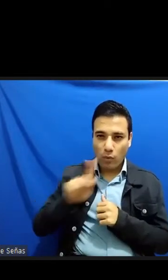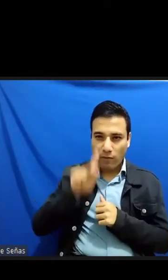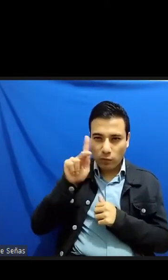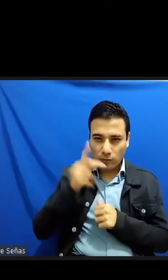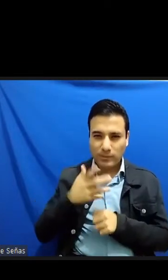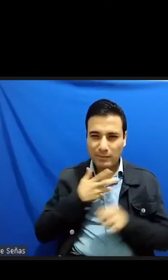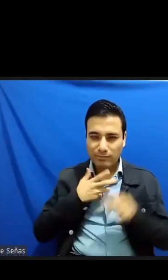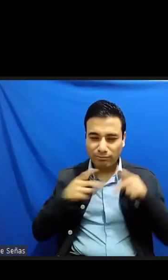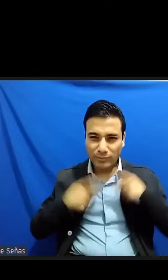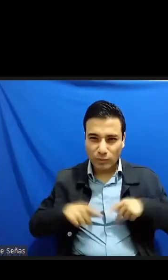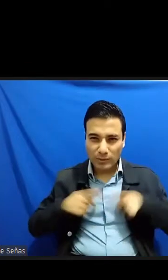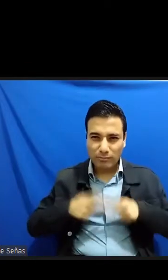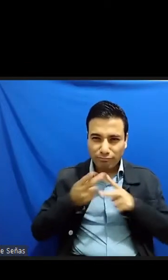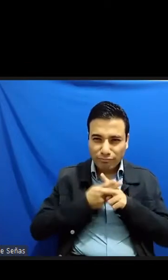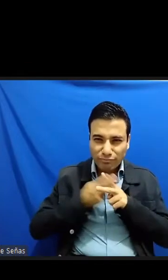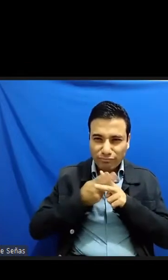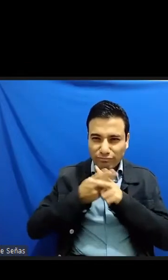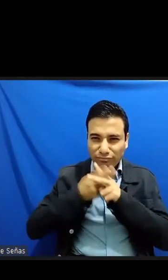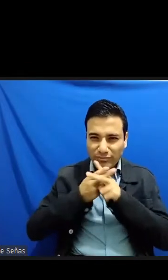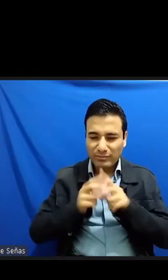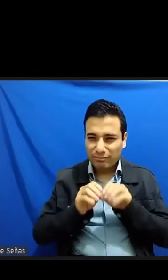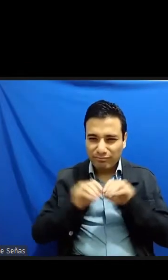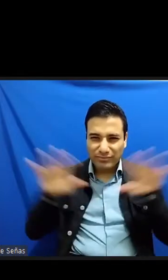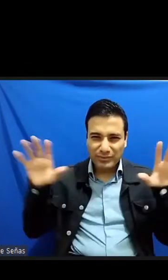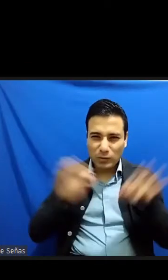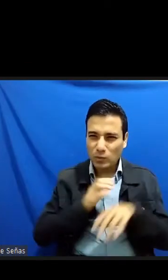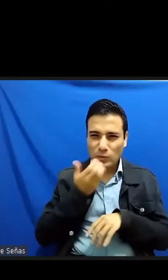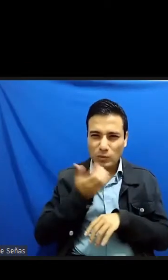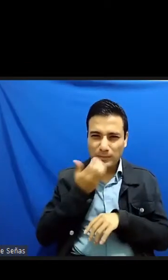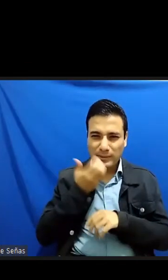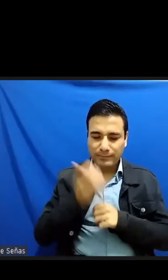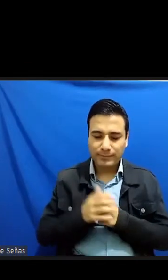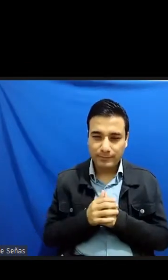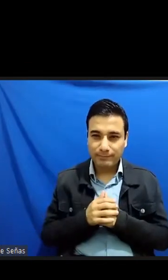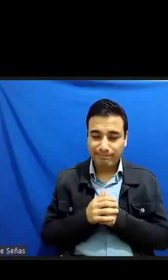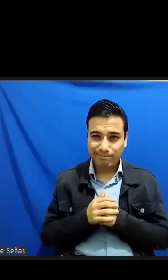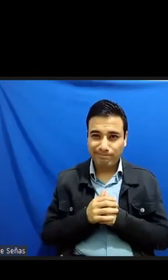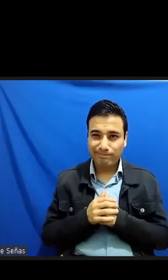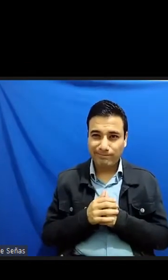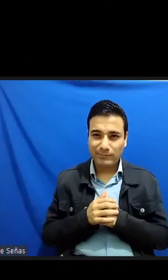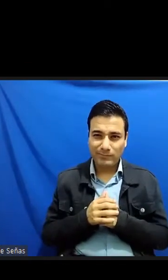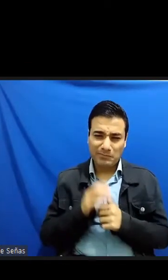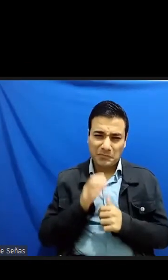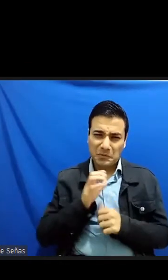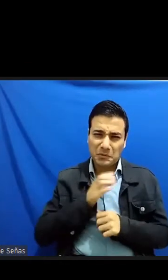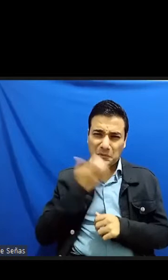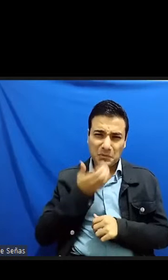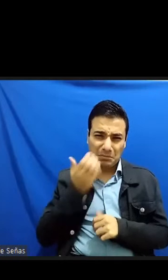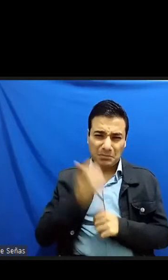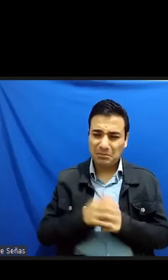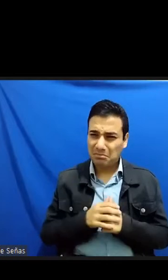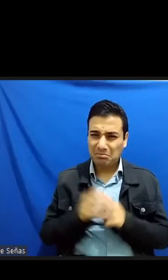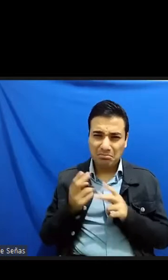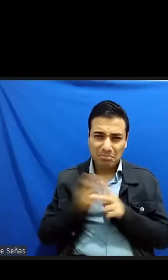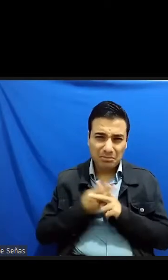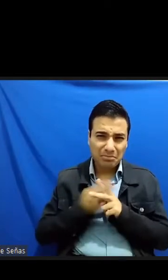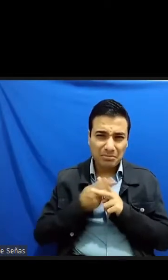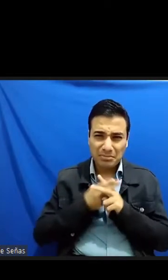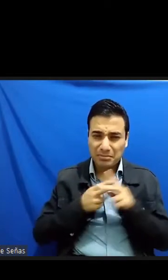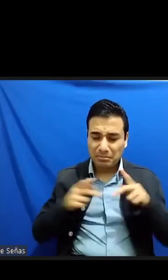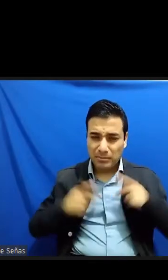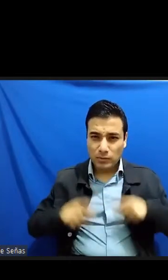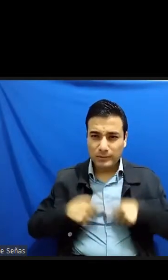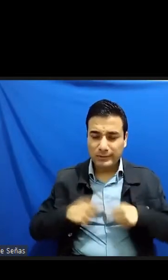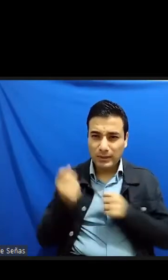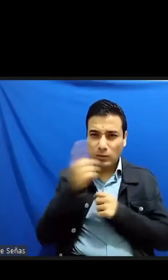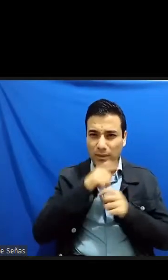juego de asesinatos masivos que se llevan a cabo de manera sistemática y en baja densidad un